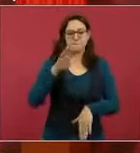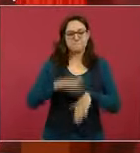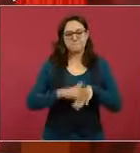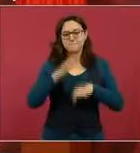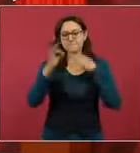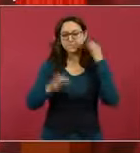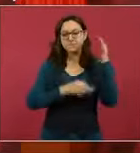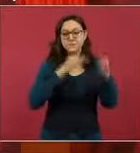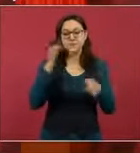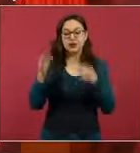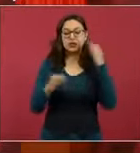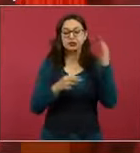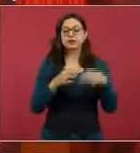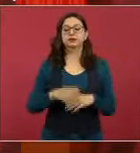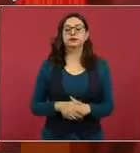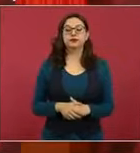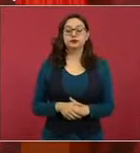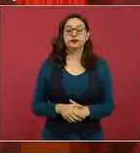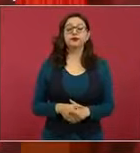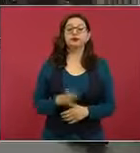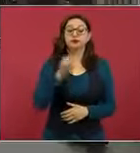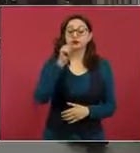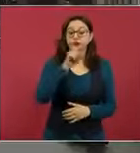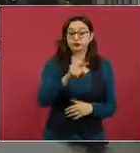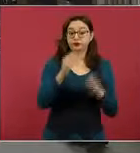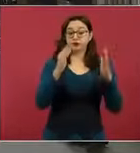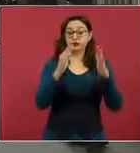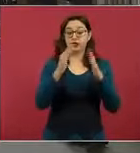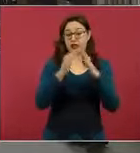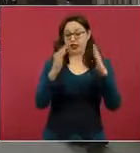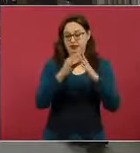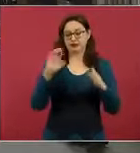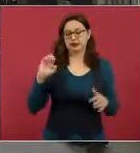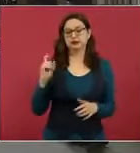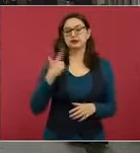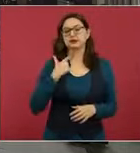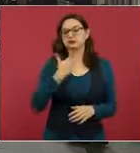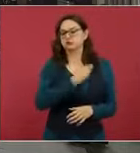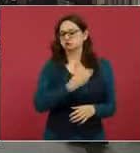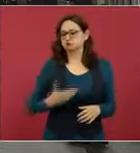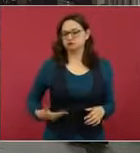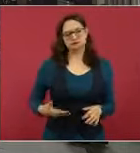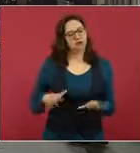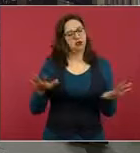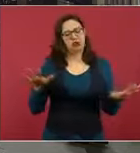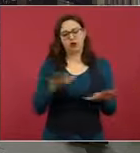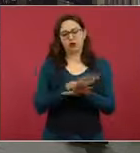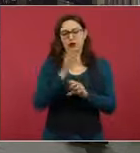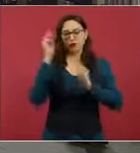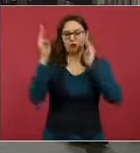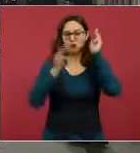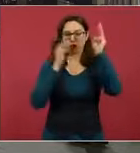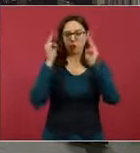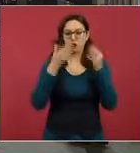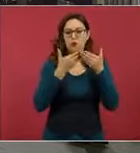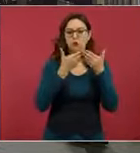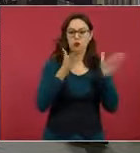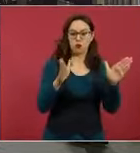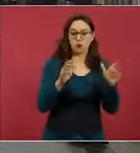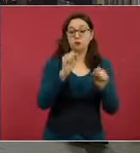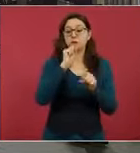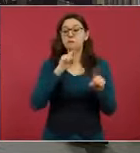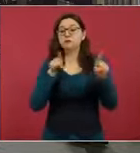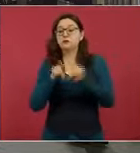original de abrir la residencia oficial de Los Pinos y la de detener el proceso de privatización del campo militar 1F,